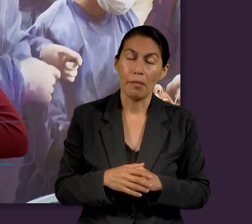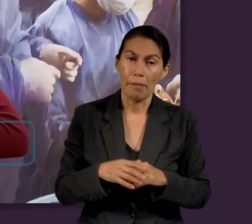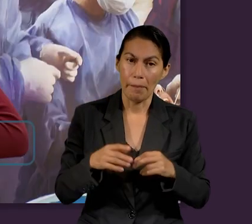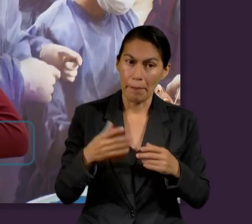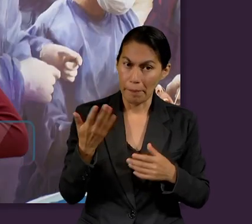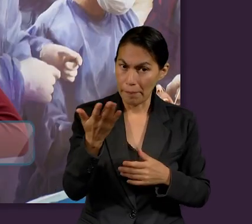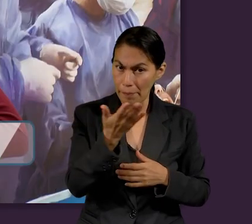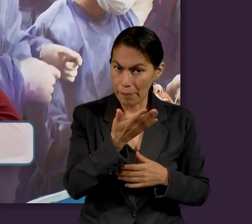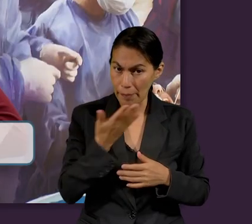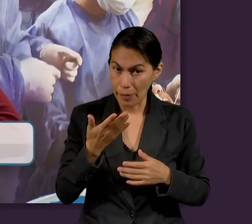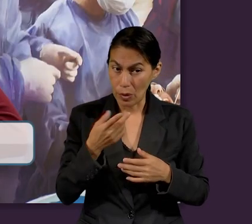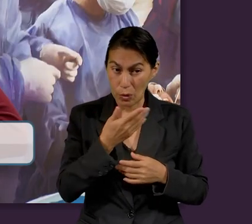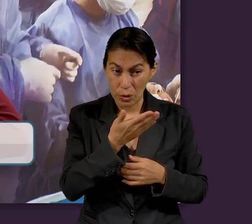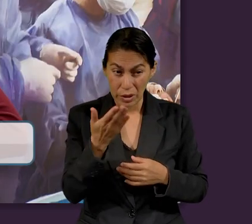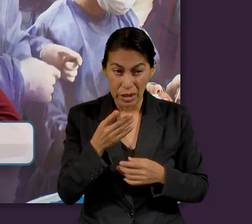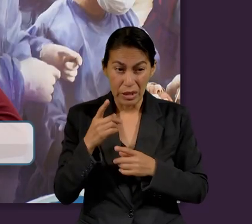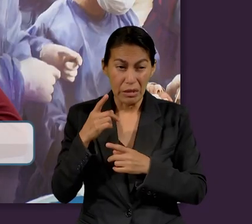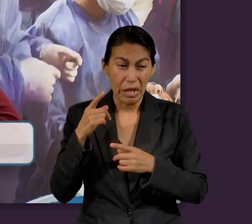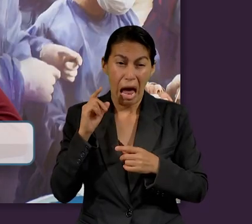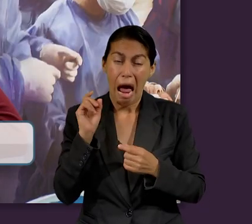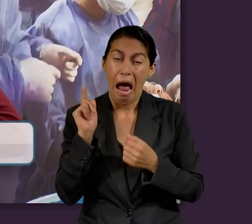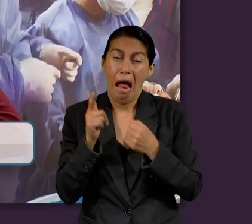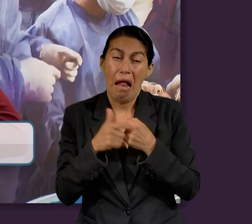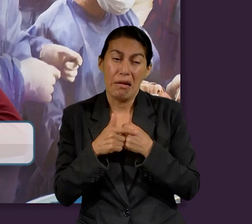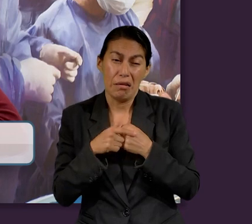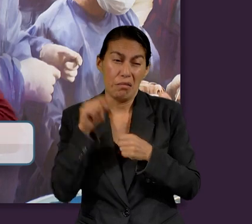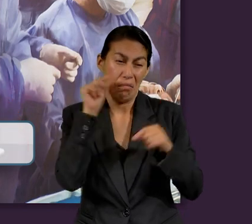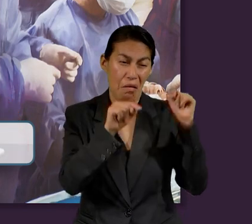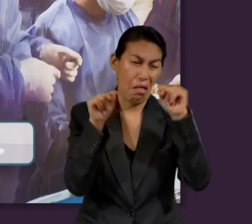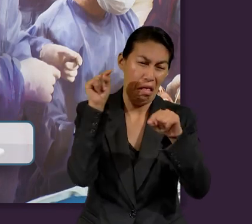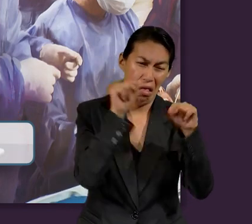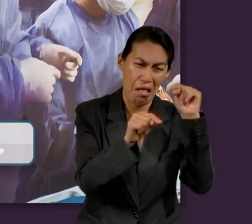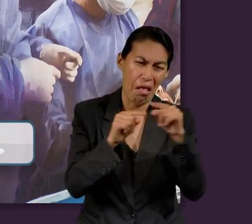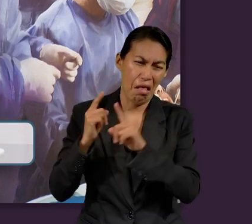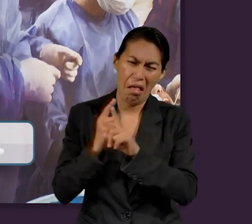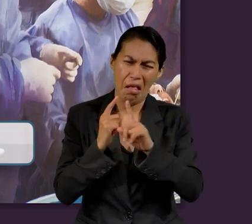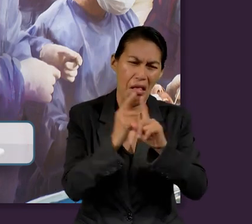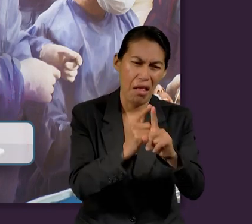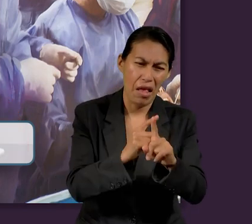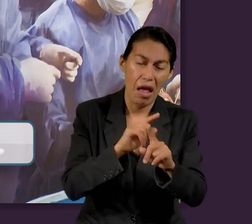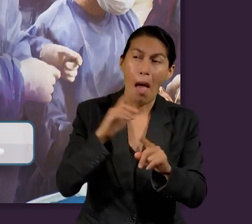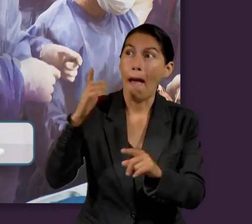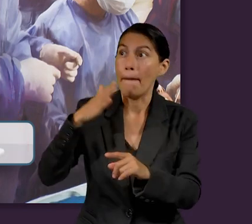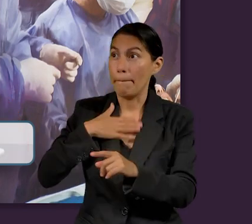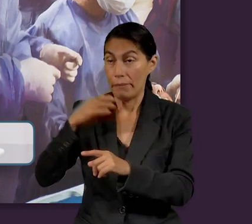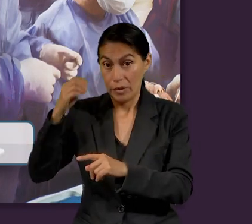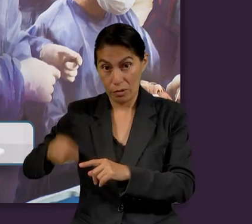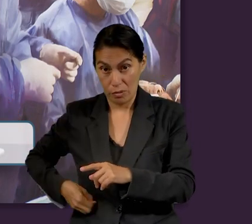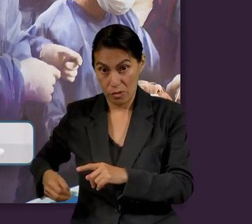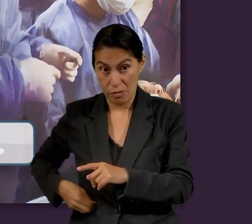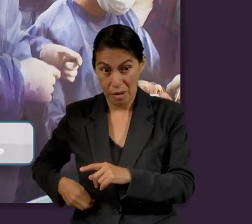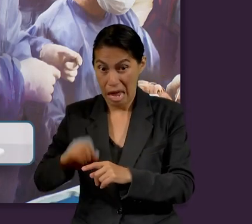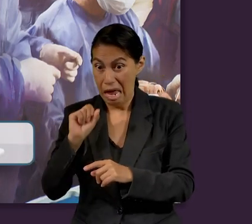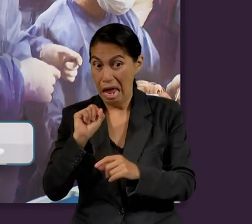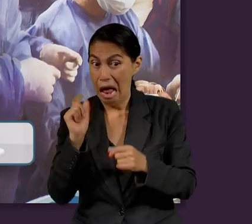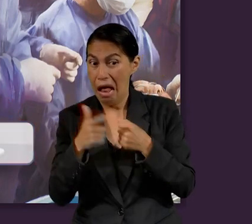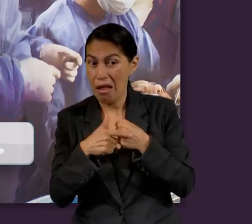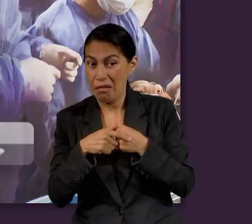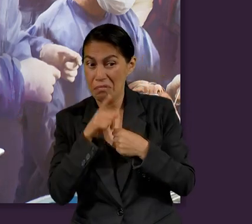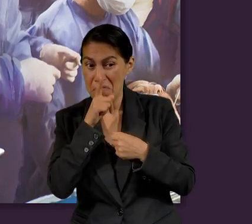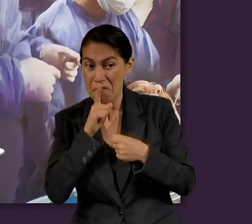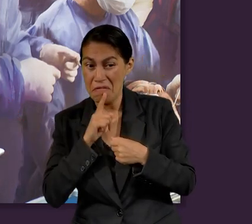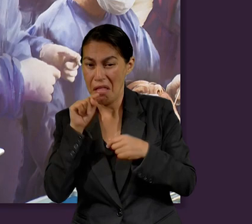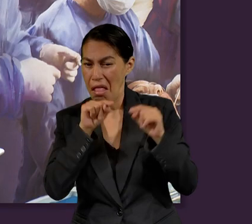Bienaventurados seréis cuando por mi causa os insulten, os persigan y digan toda clase de mal contra vosotros mintiendo.